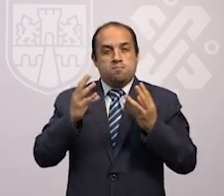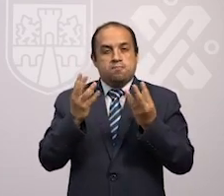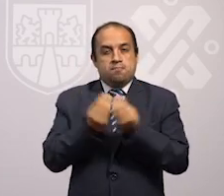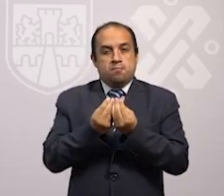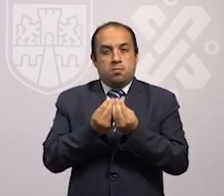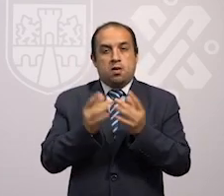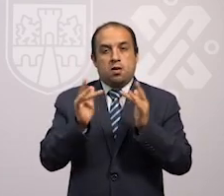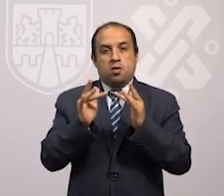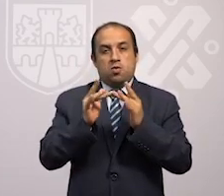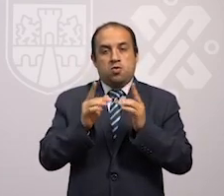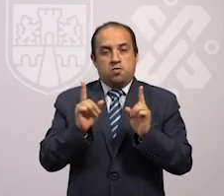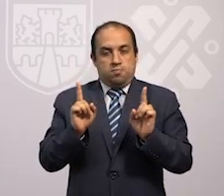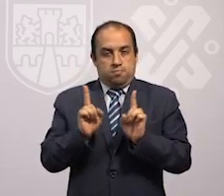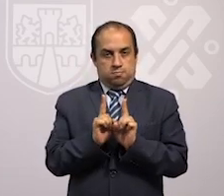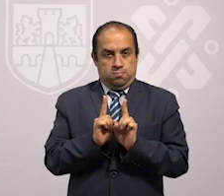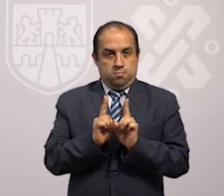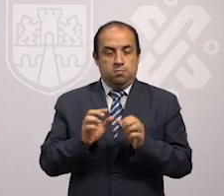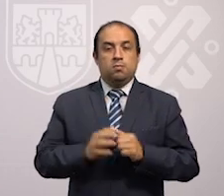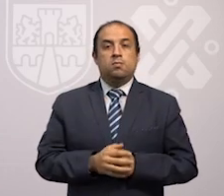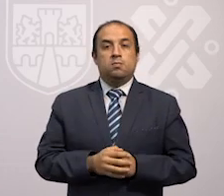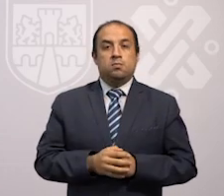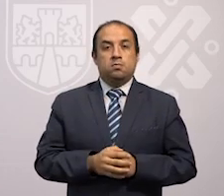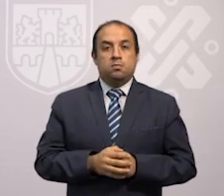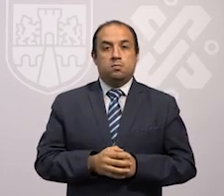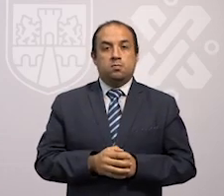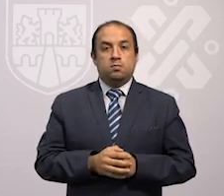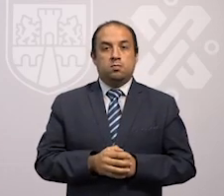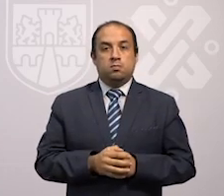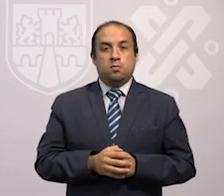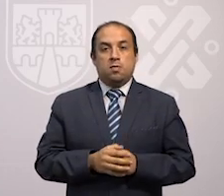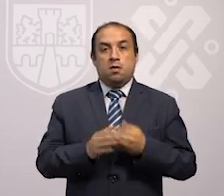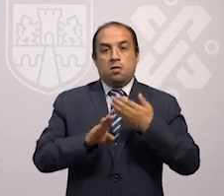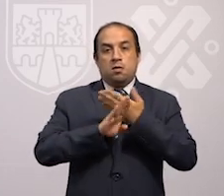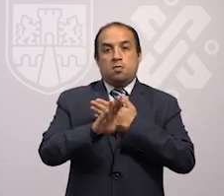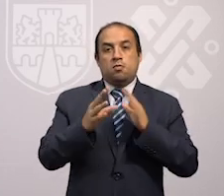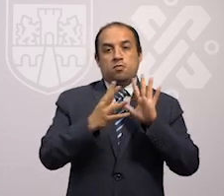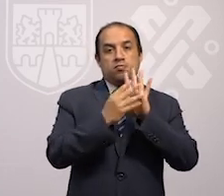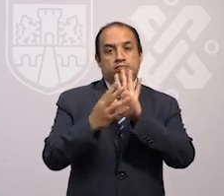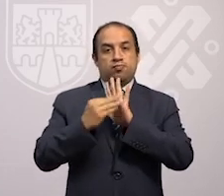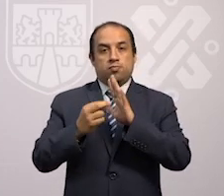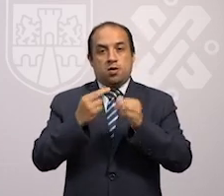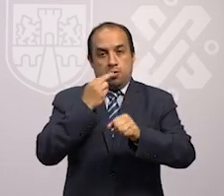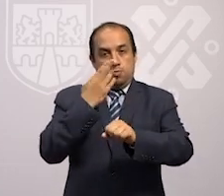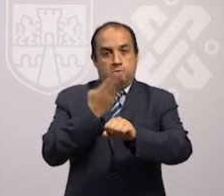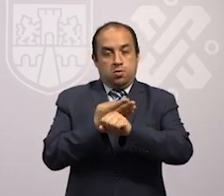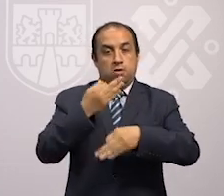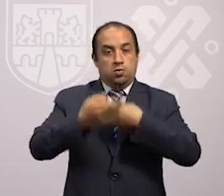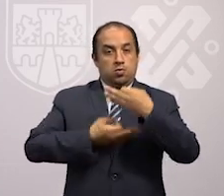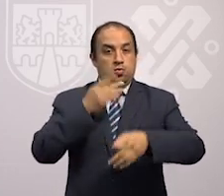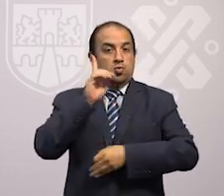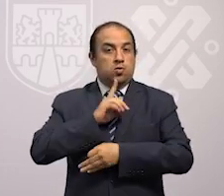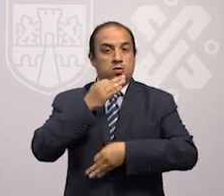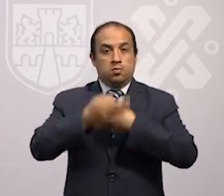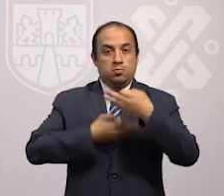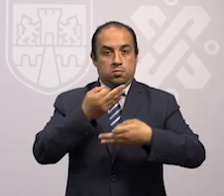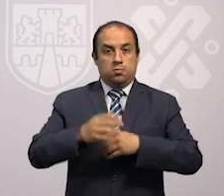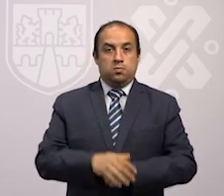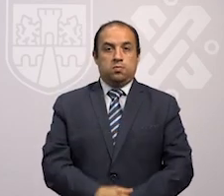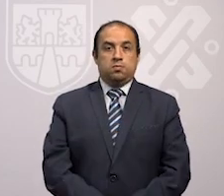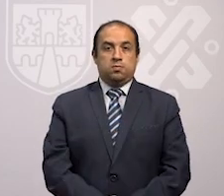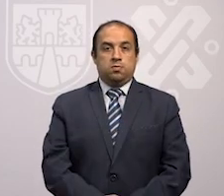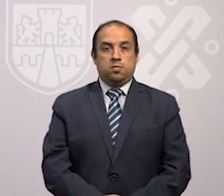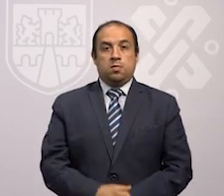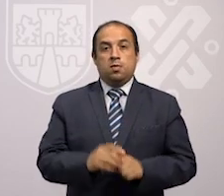y contactos sin sana distancia. Detener los contagios es responsabilidad de todas y de todos.